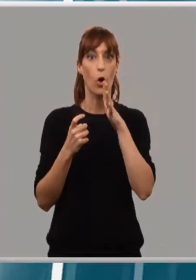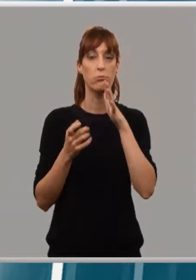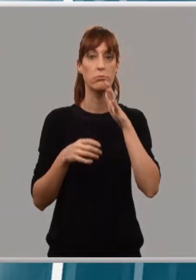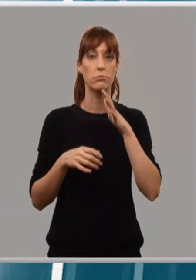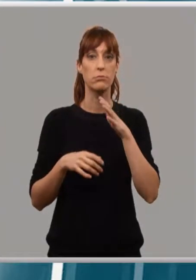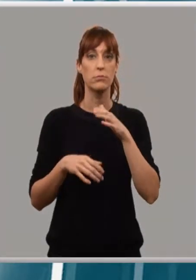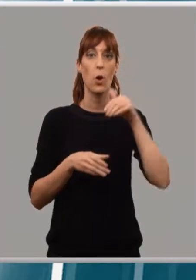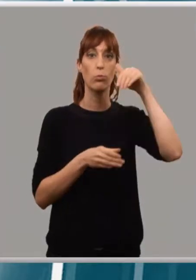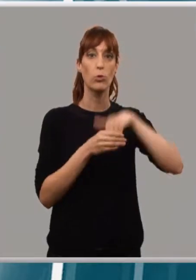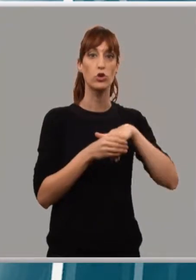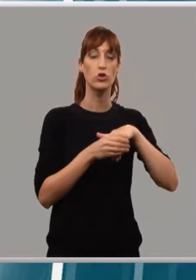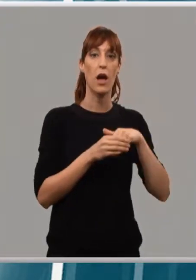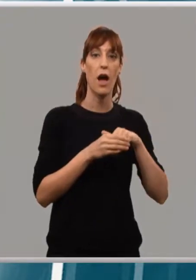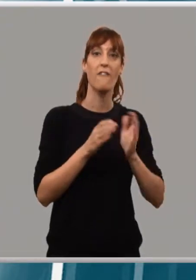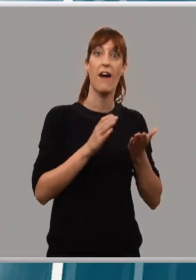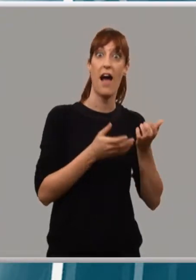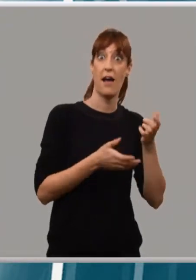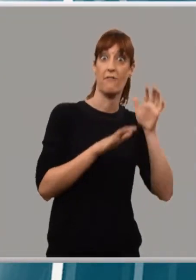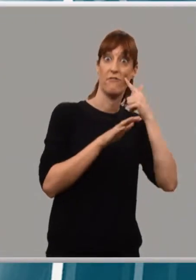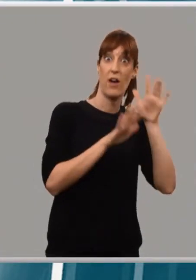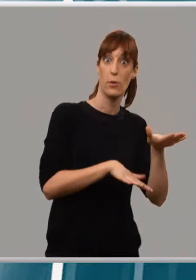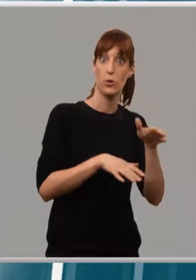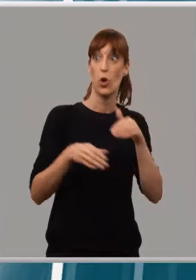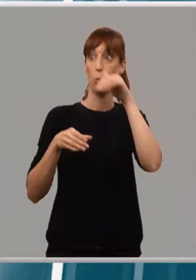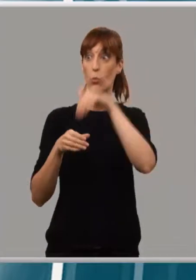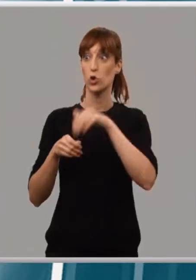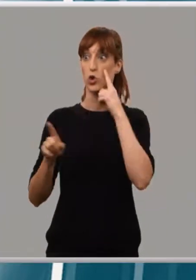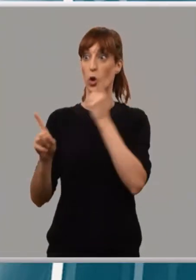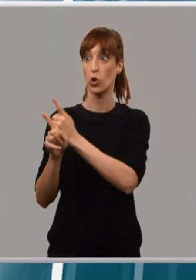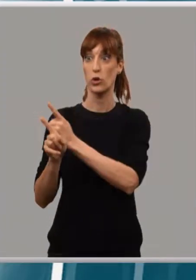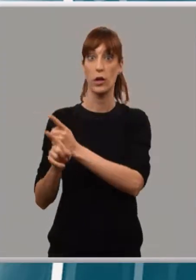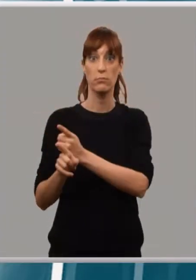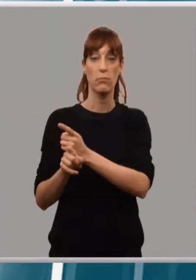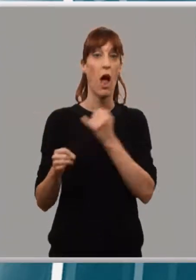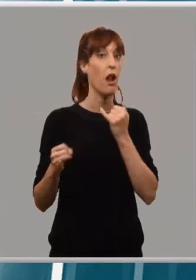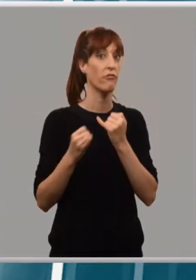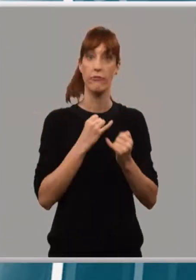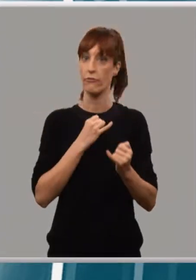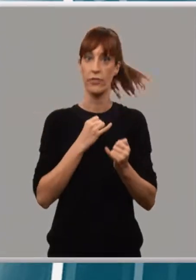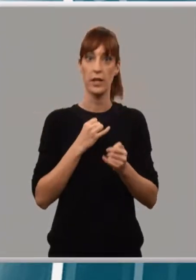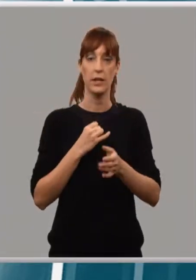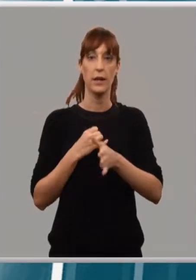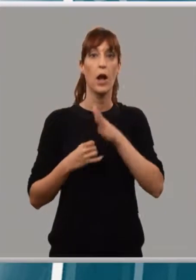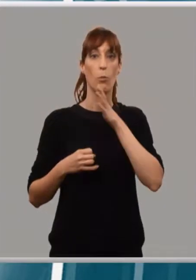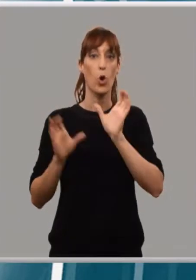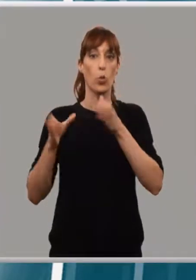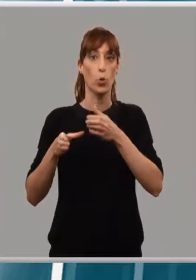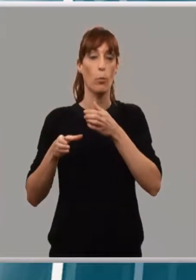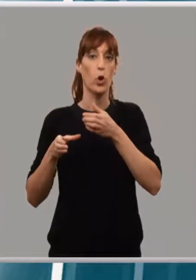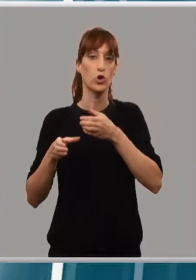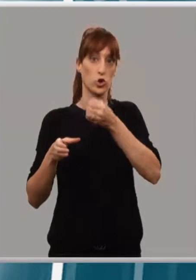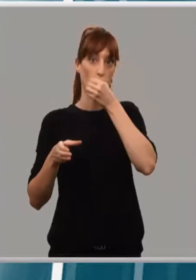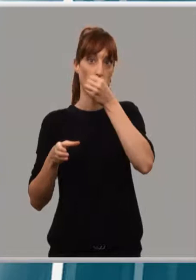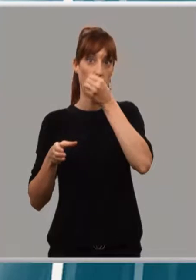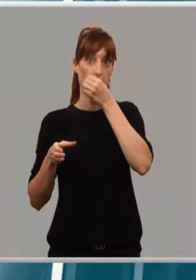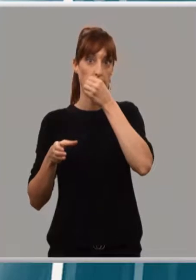a favor, votos en contra. Como era de esperar la moción de censura para desalojar al socialista Javier Ruiz de la